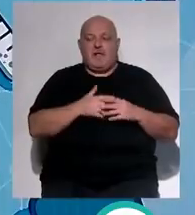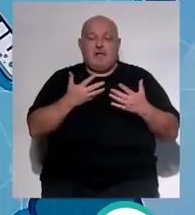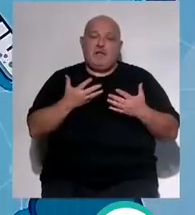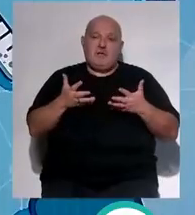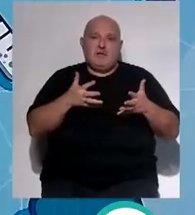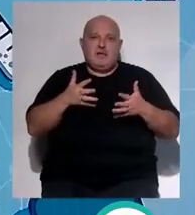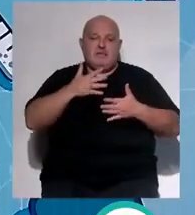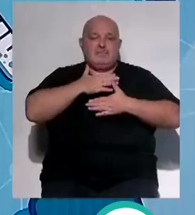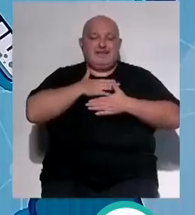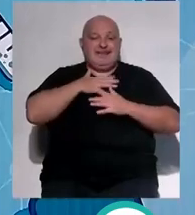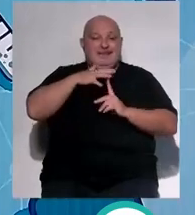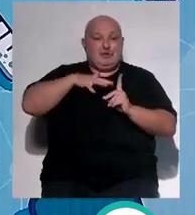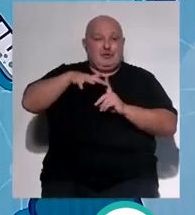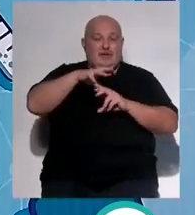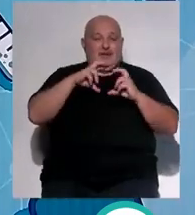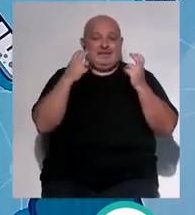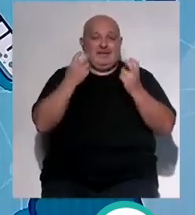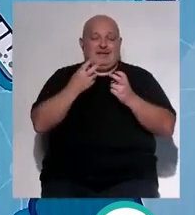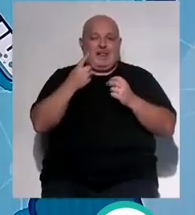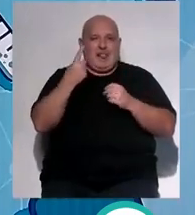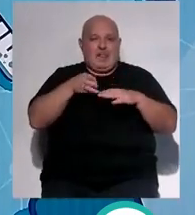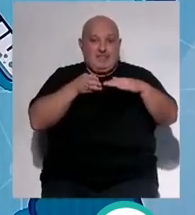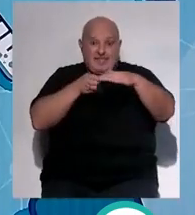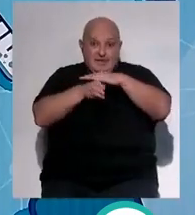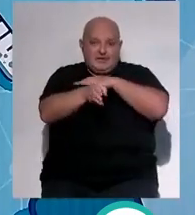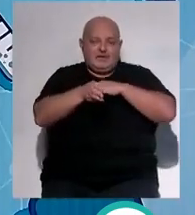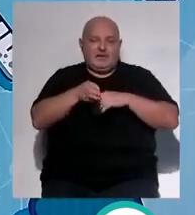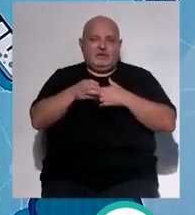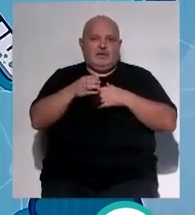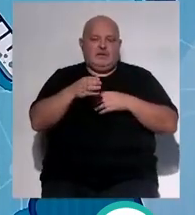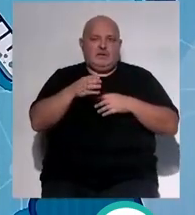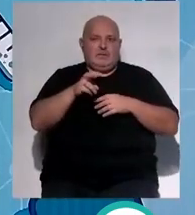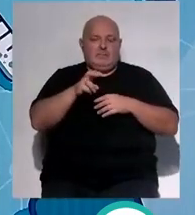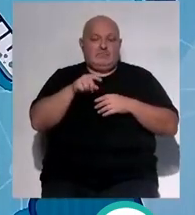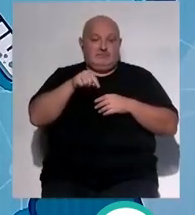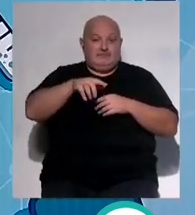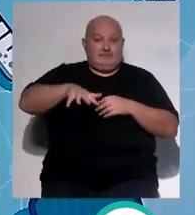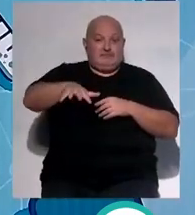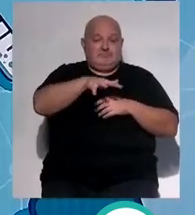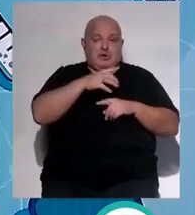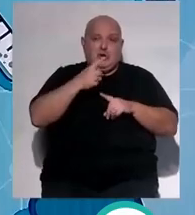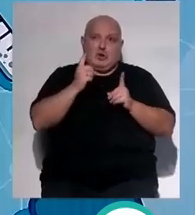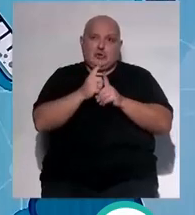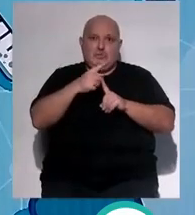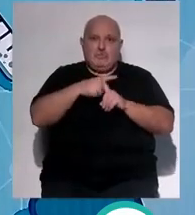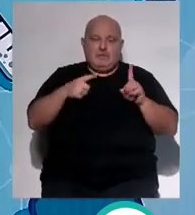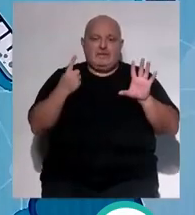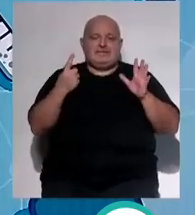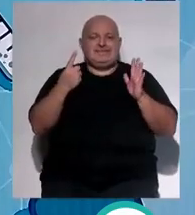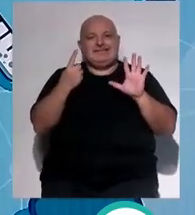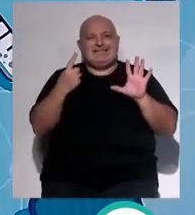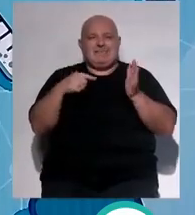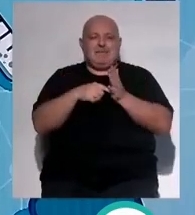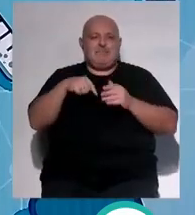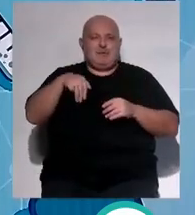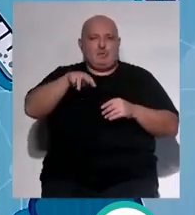menos en el entorno del nuevo Mirandilla contamos con alcanzar en el corto medio plazo los 6.000 metros cuadrados